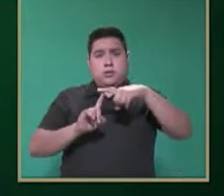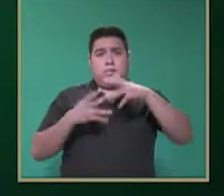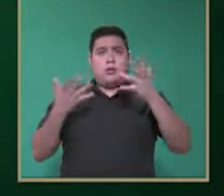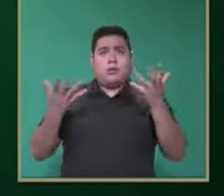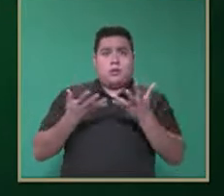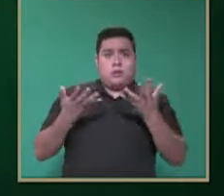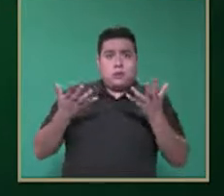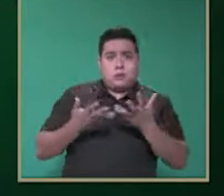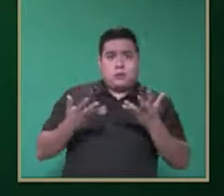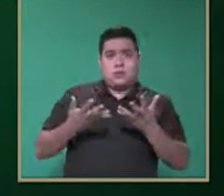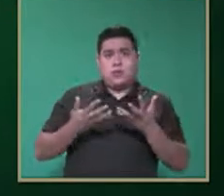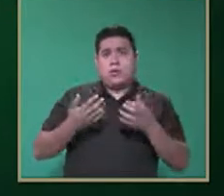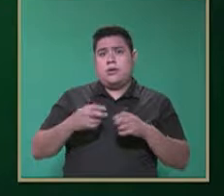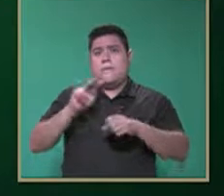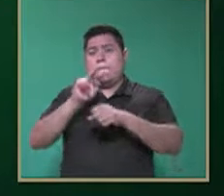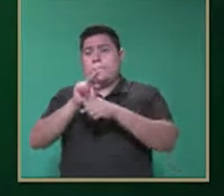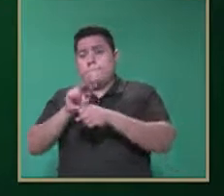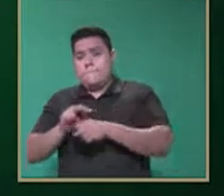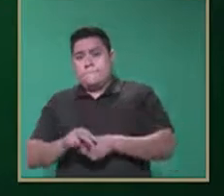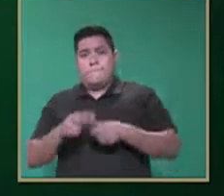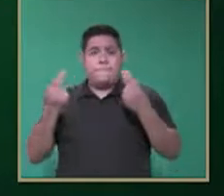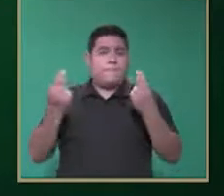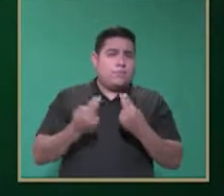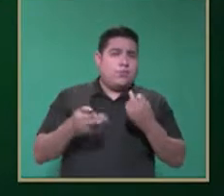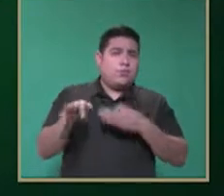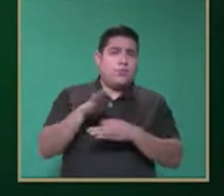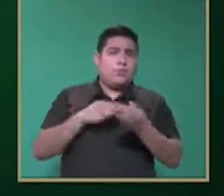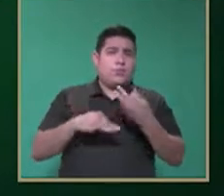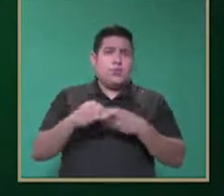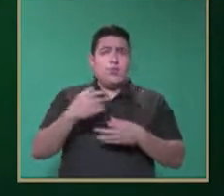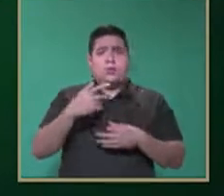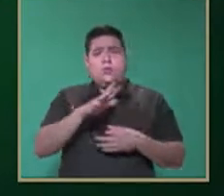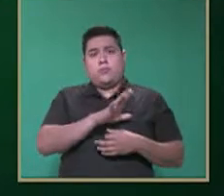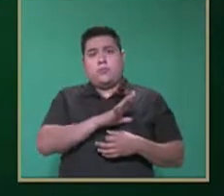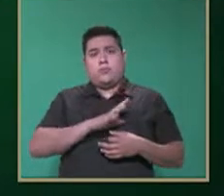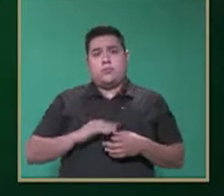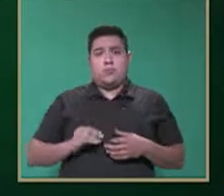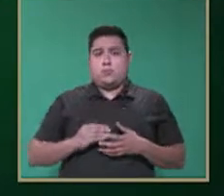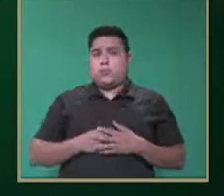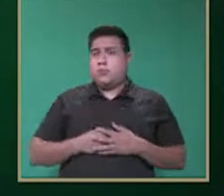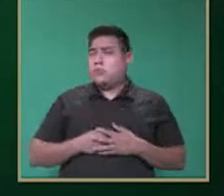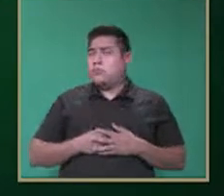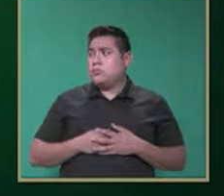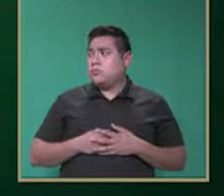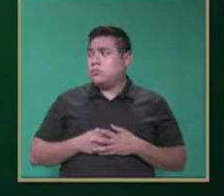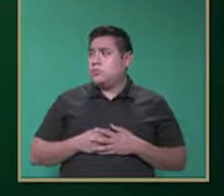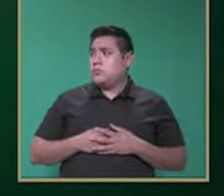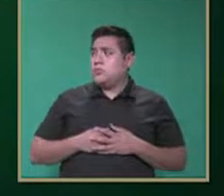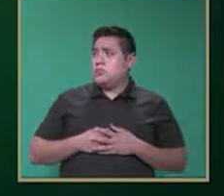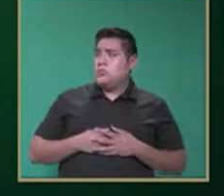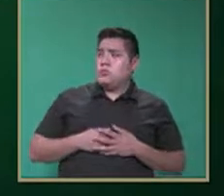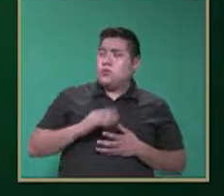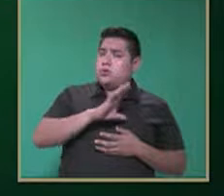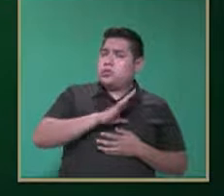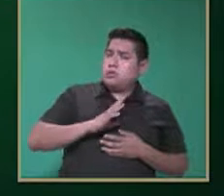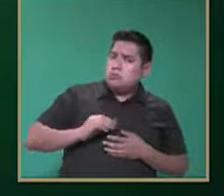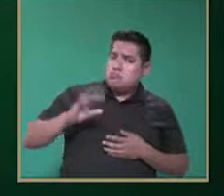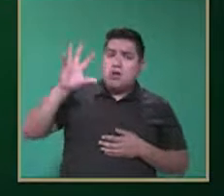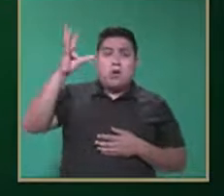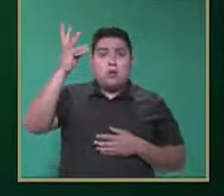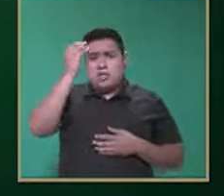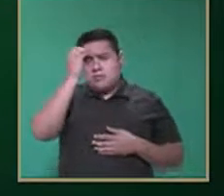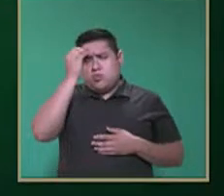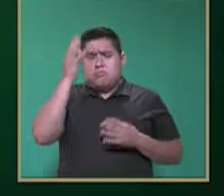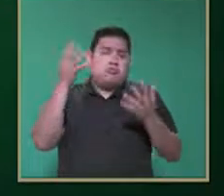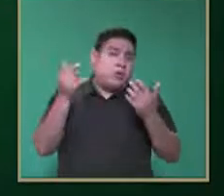realizar las tareas. Todos nuestros hijos, aún y cuando no tengan la condición de TEA,